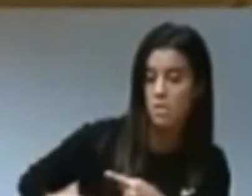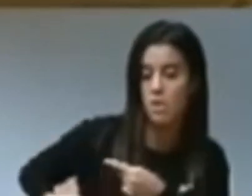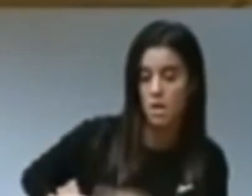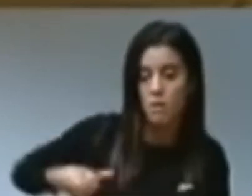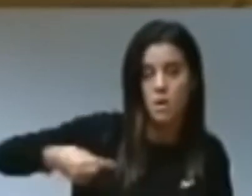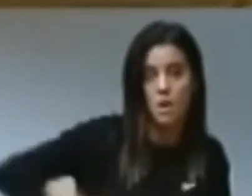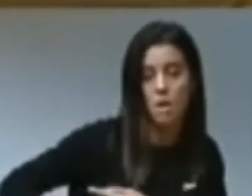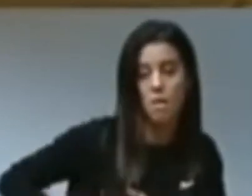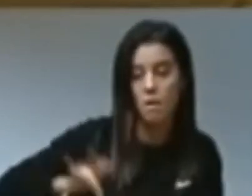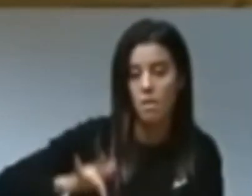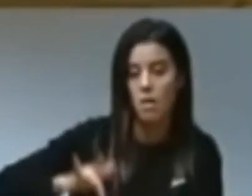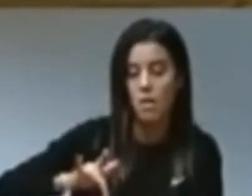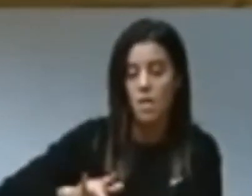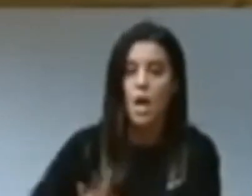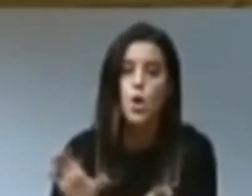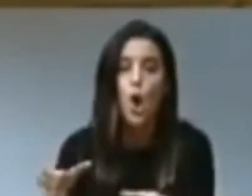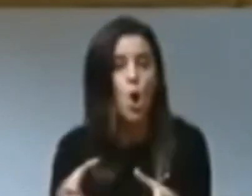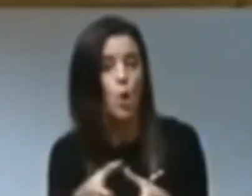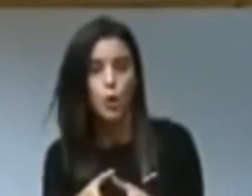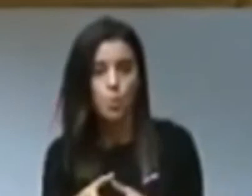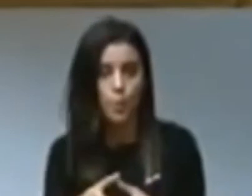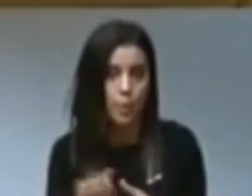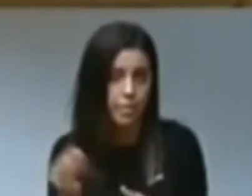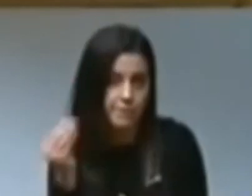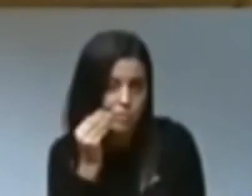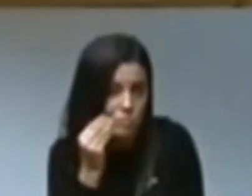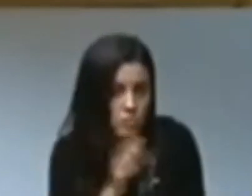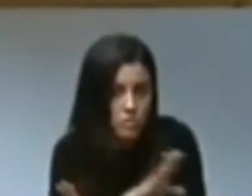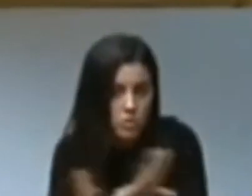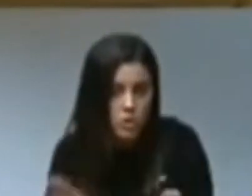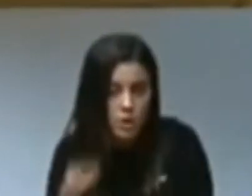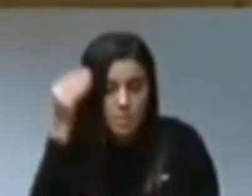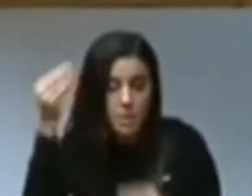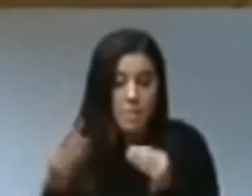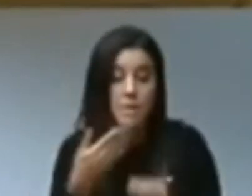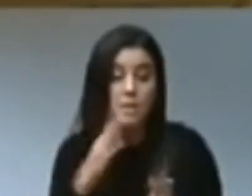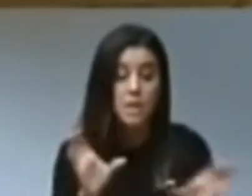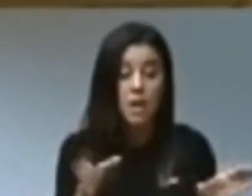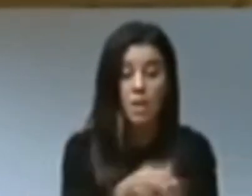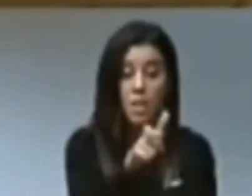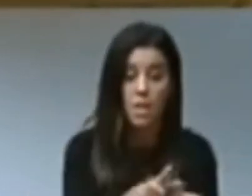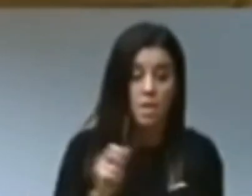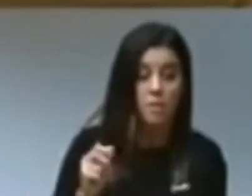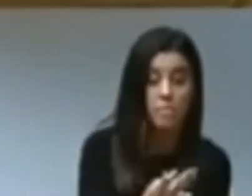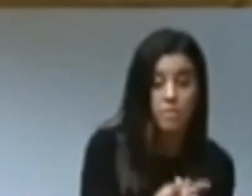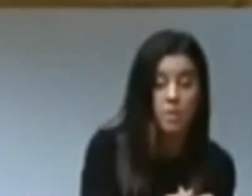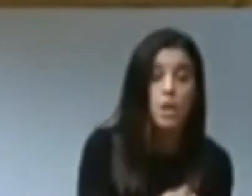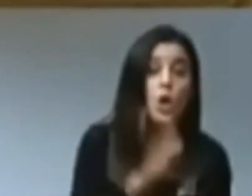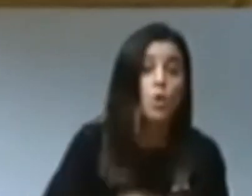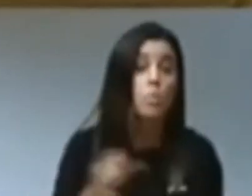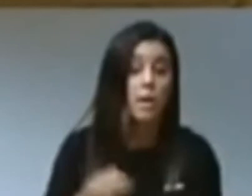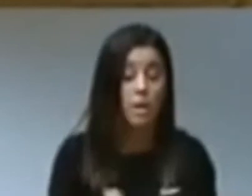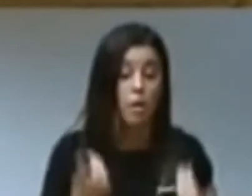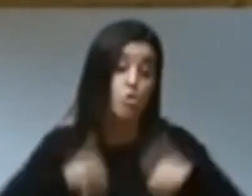en cada generación hay un selecto grupo de idiotas convencidos de que el fracaso del colectivismo se debió